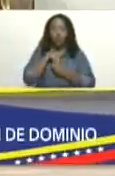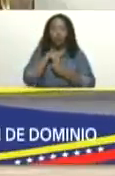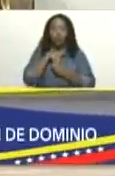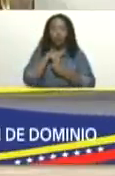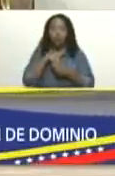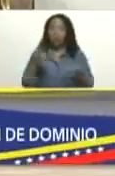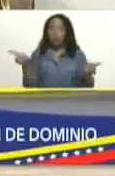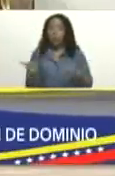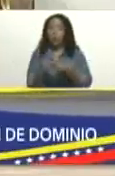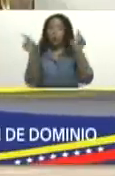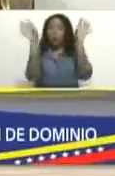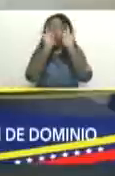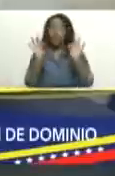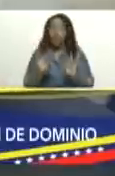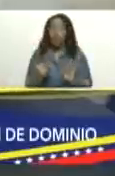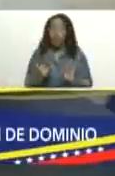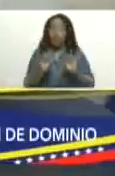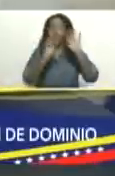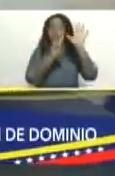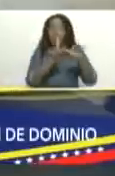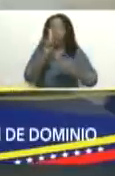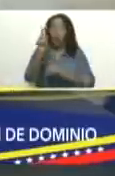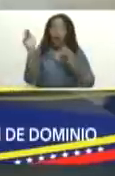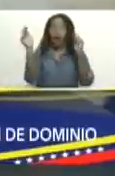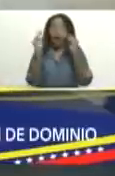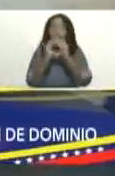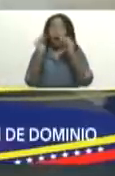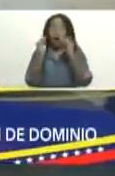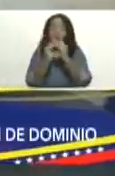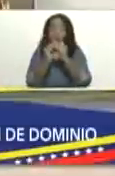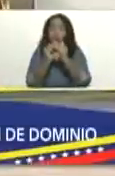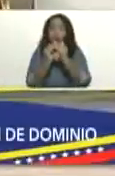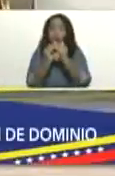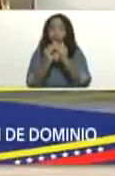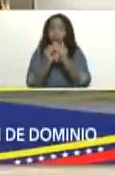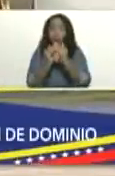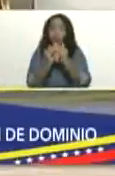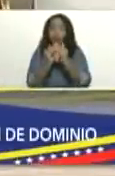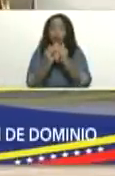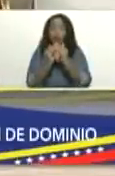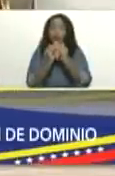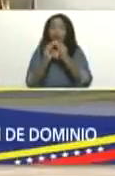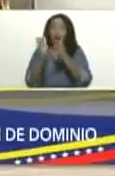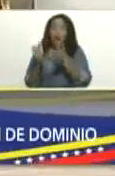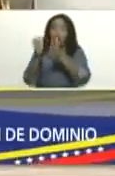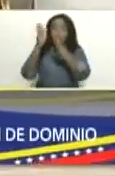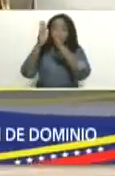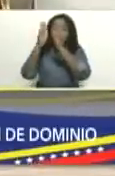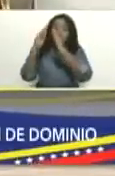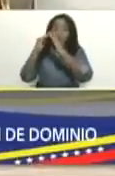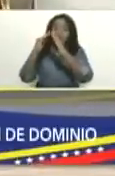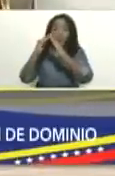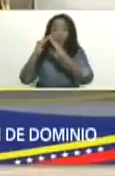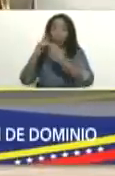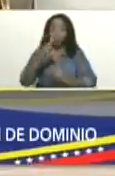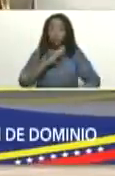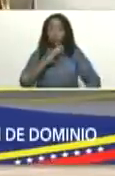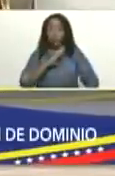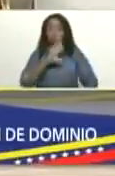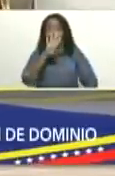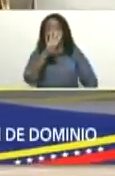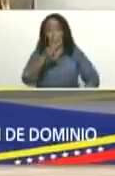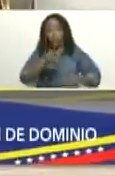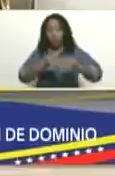igualmente setenta y un casas mansión un apartamento de lujo cuatro terrenos